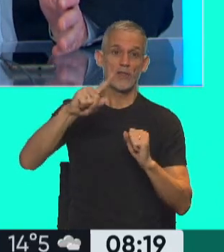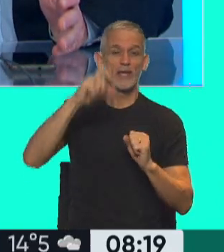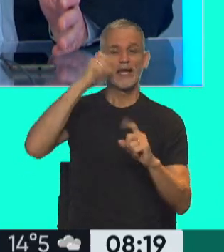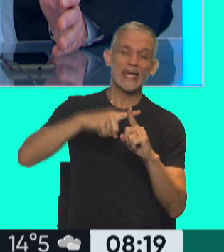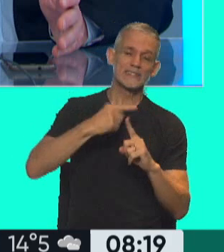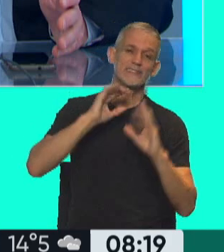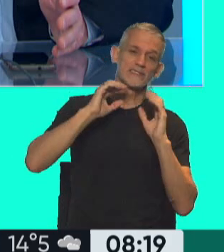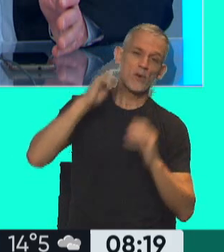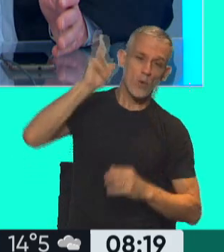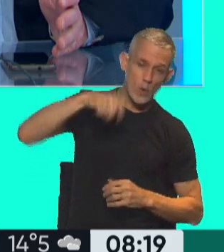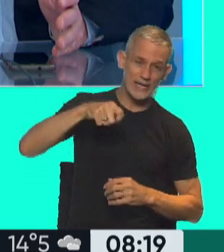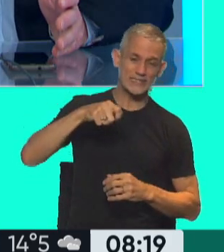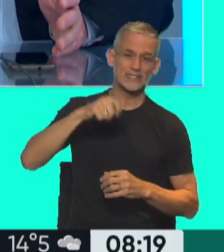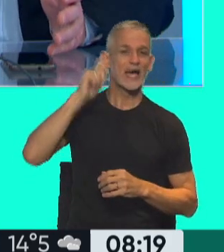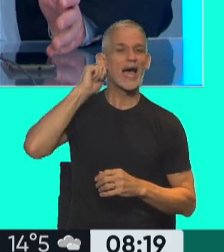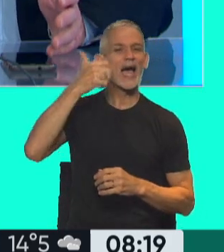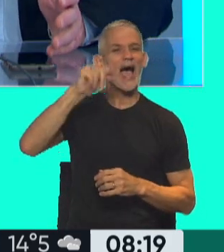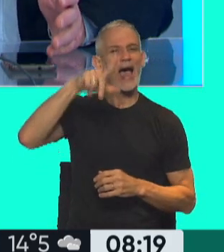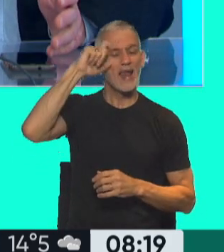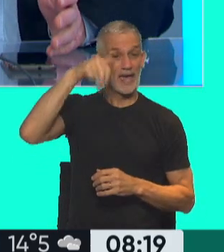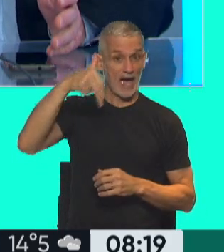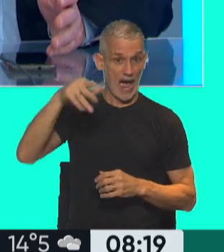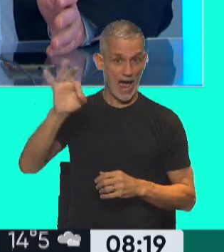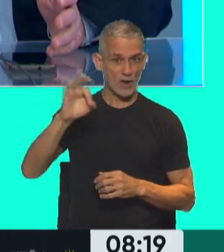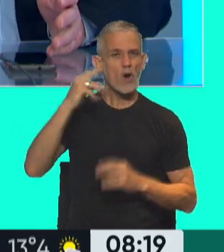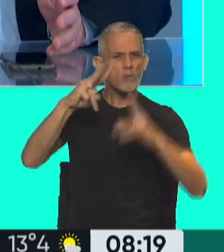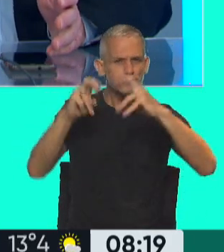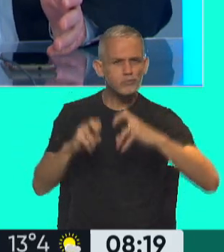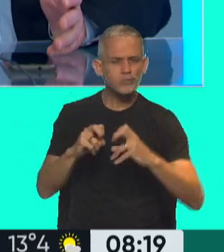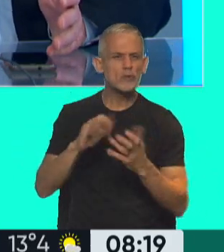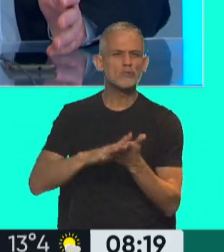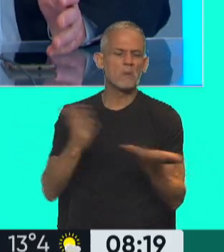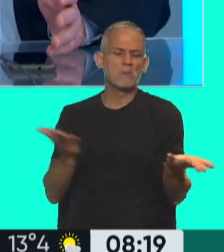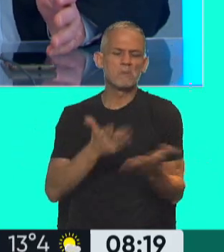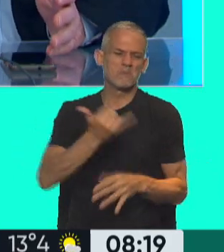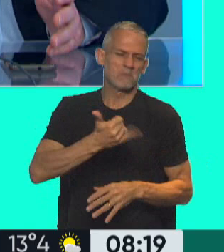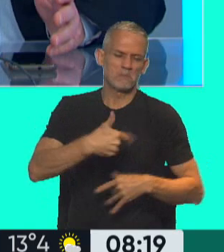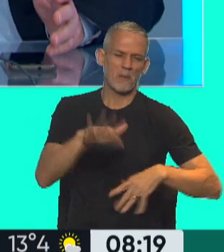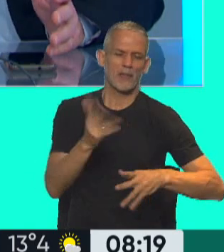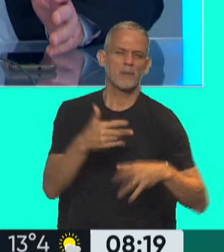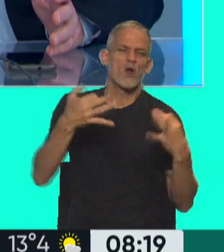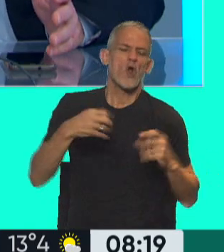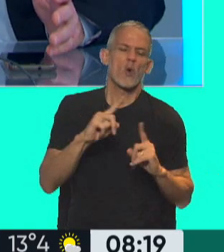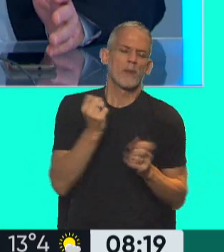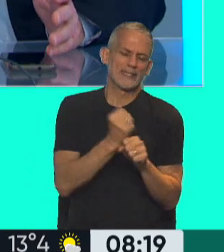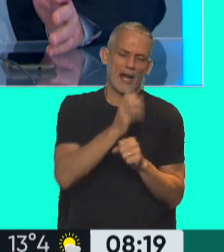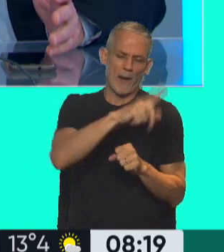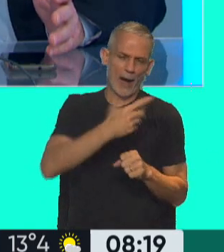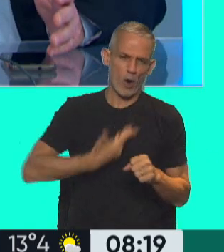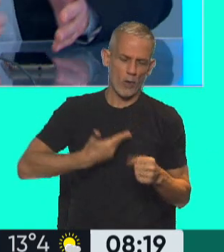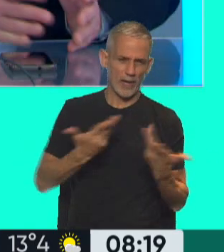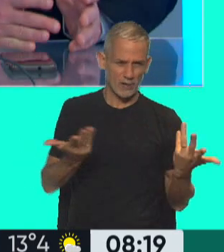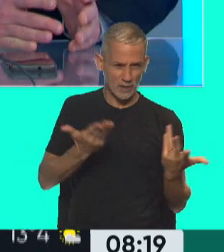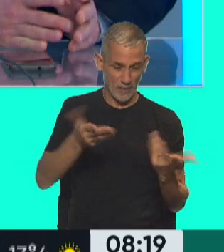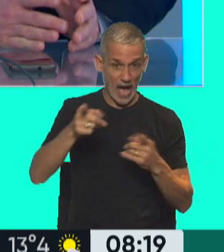juez de la causa AMIA, Juan José Galeano, que estaban procesados por un delito menor que es el incumplimiento de los deberes de funcionario público.